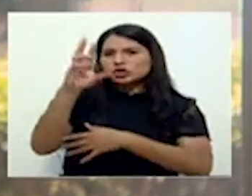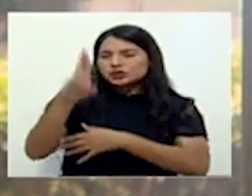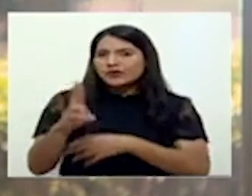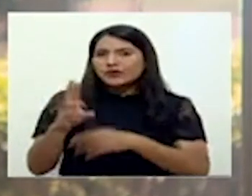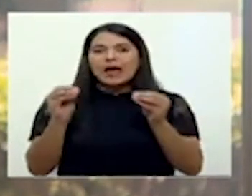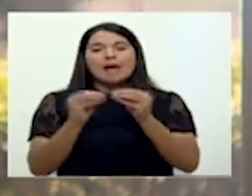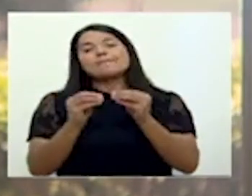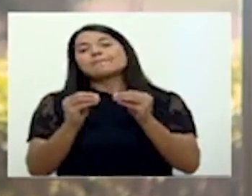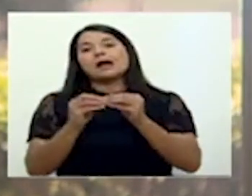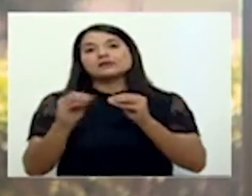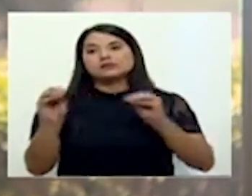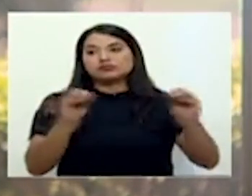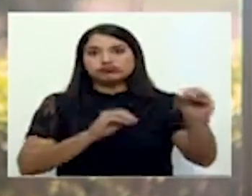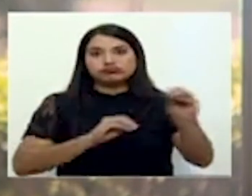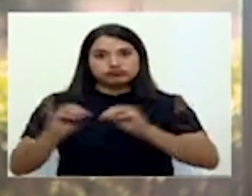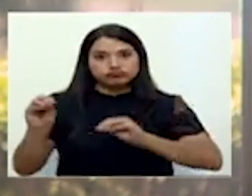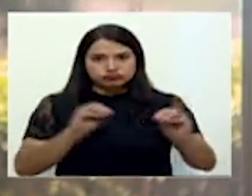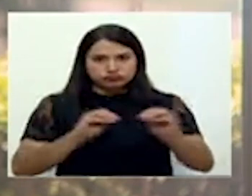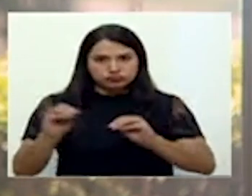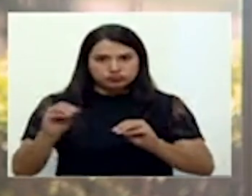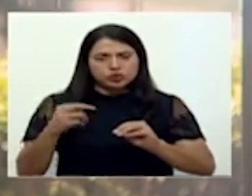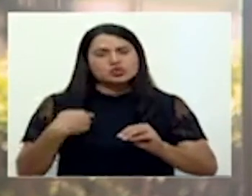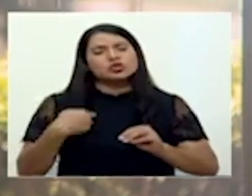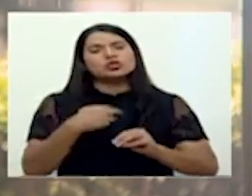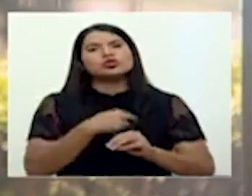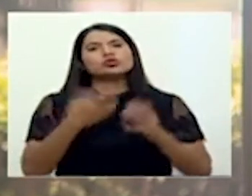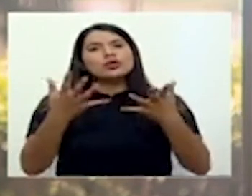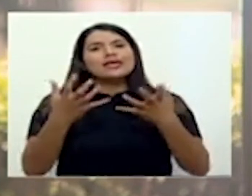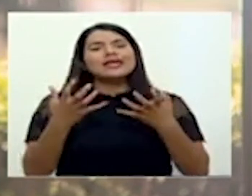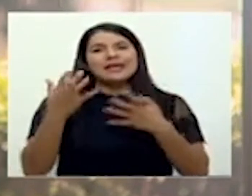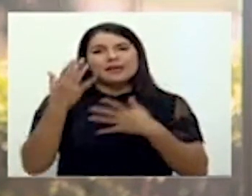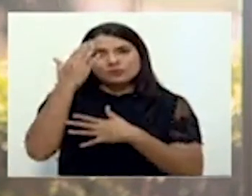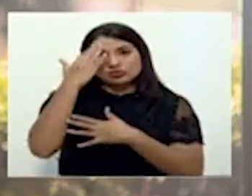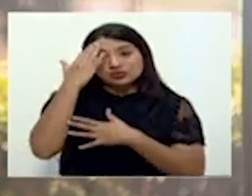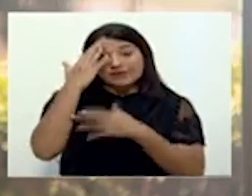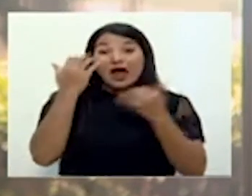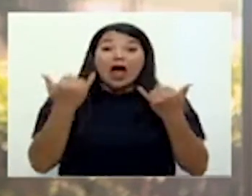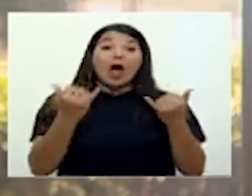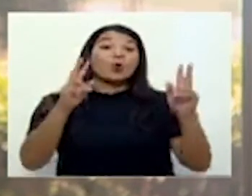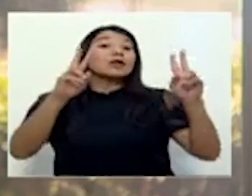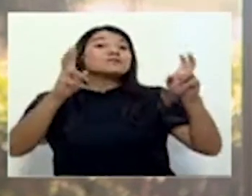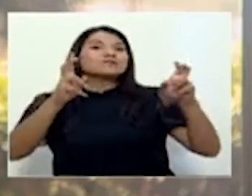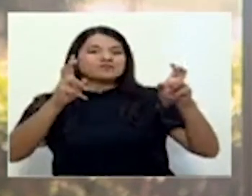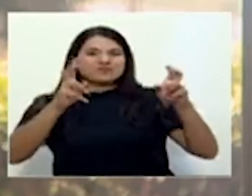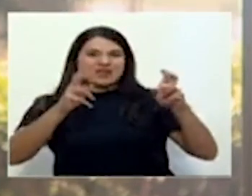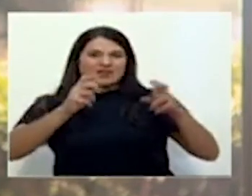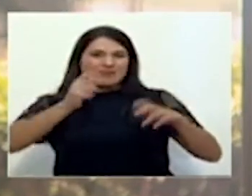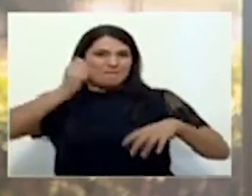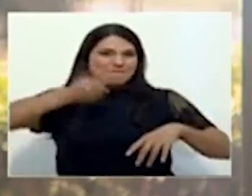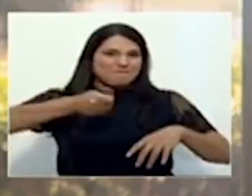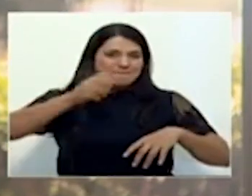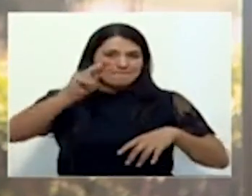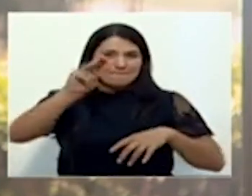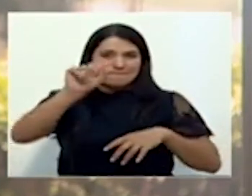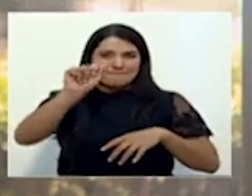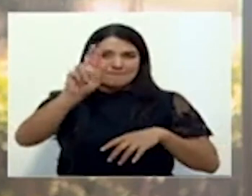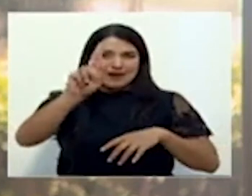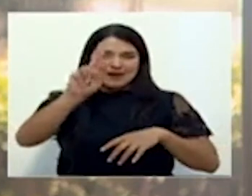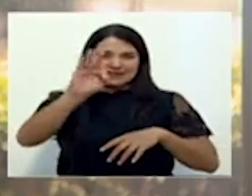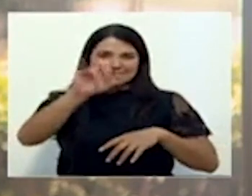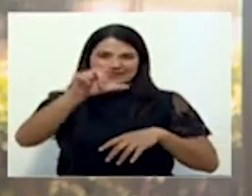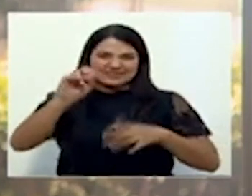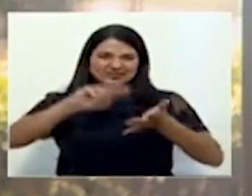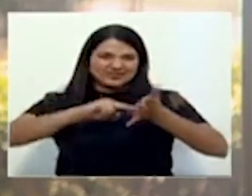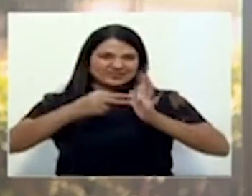que hemos tenido en otros momentos. Queríamos saber, en este escenario, que en teoría estamos en martillazo, qué valoración hacen ustedes de que el país efectivamente se esté moviendo más